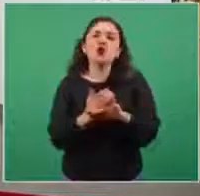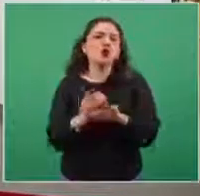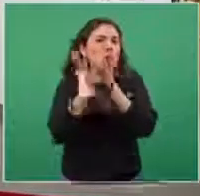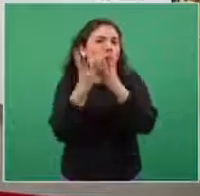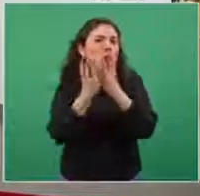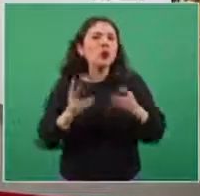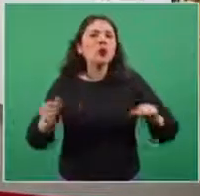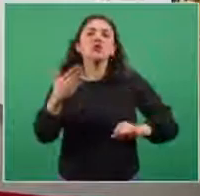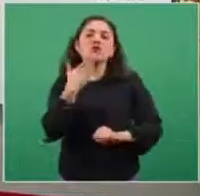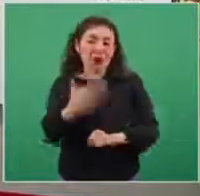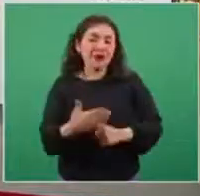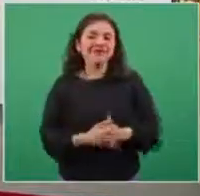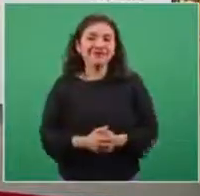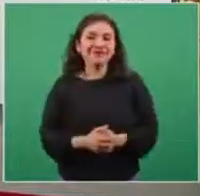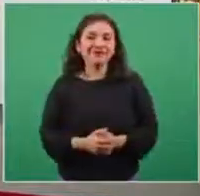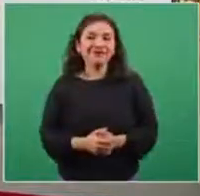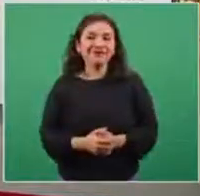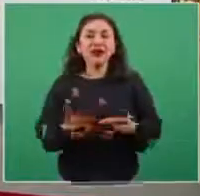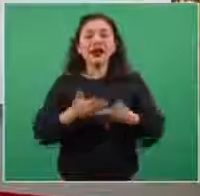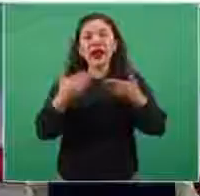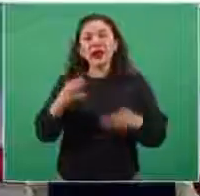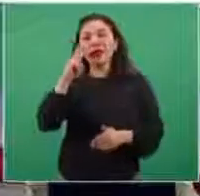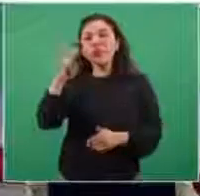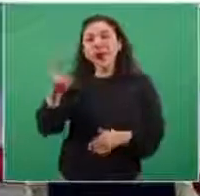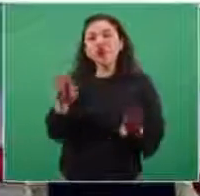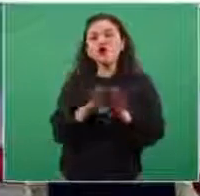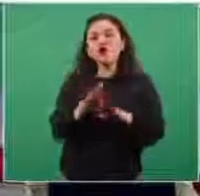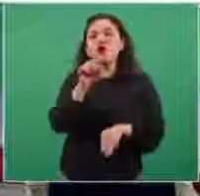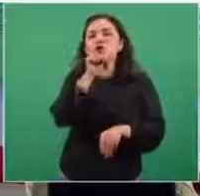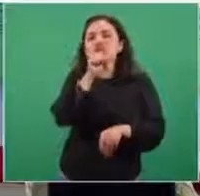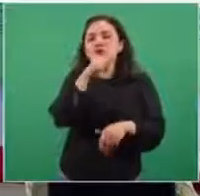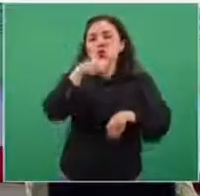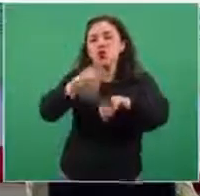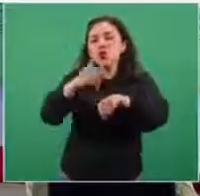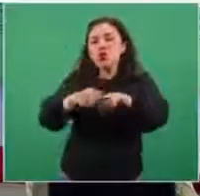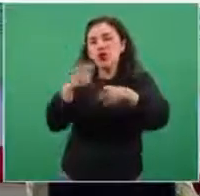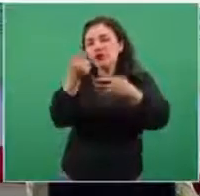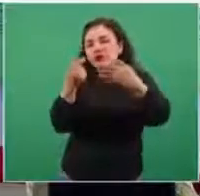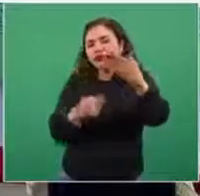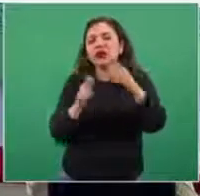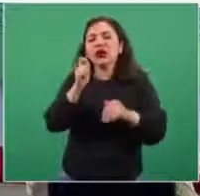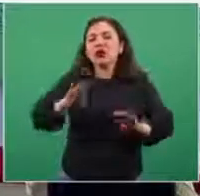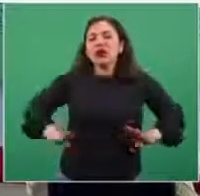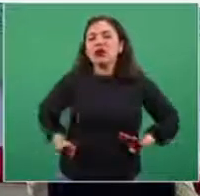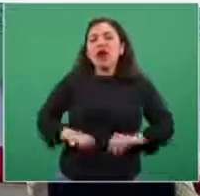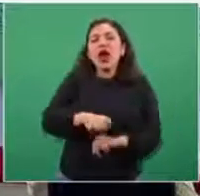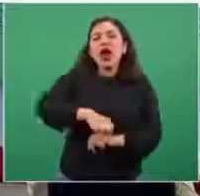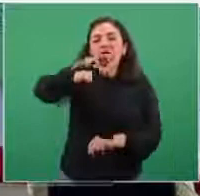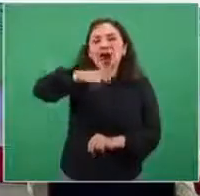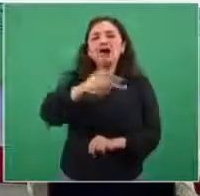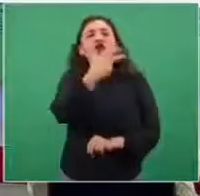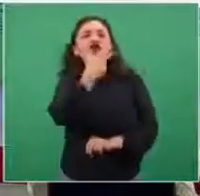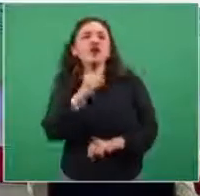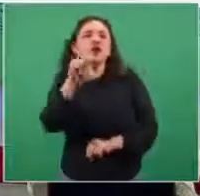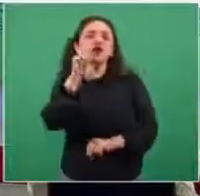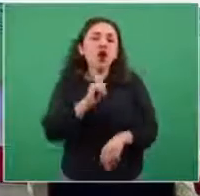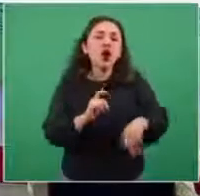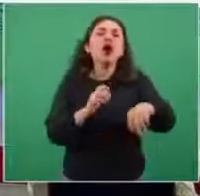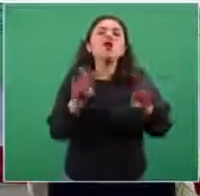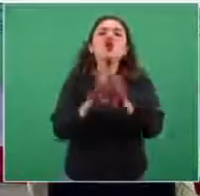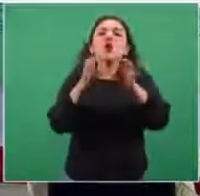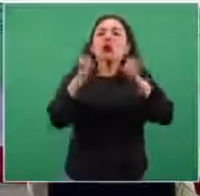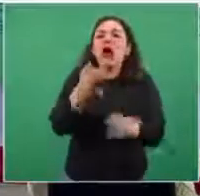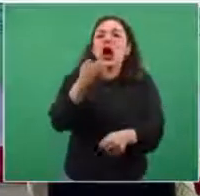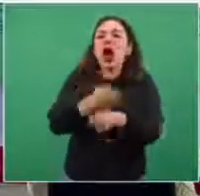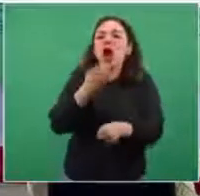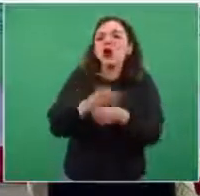satisfactoriamente. Aquí vemos alguna de la estadística sobre la edad, el sexo, el estado que actualmente tienen.